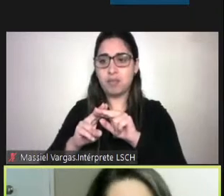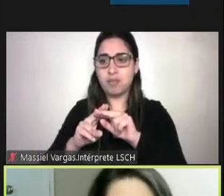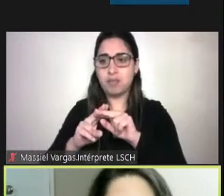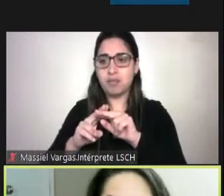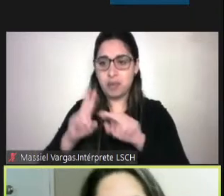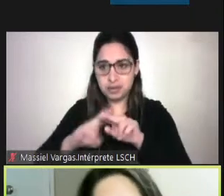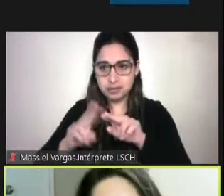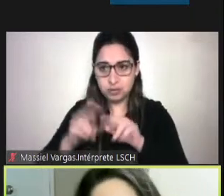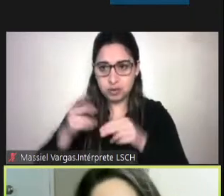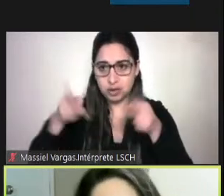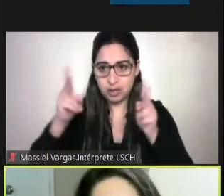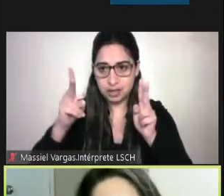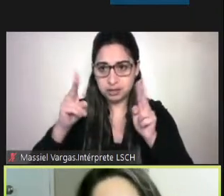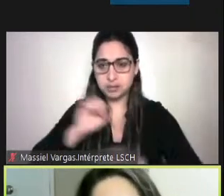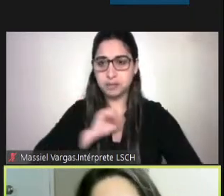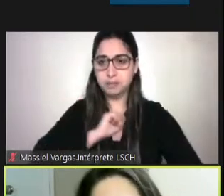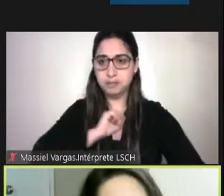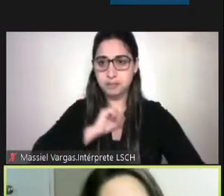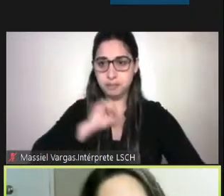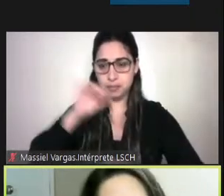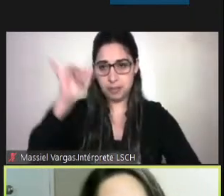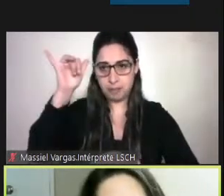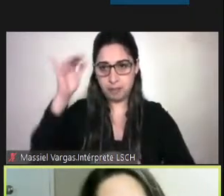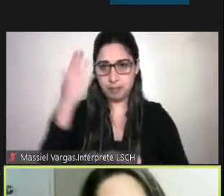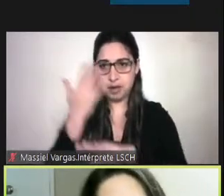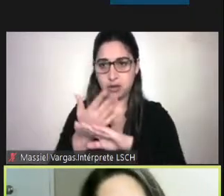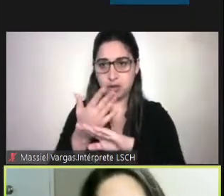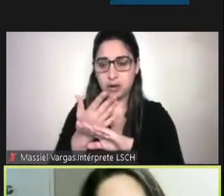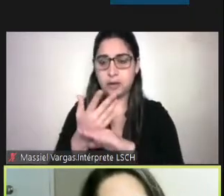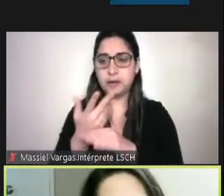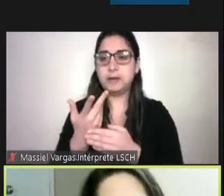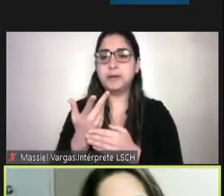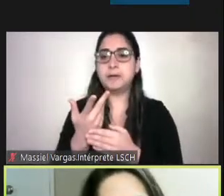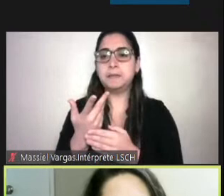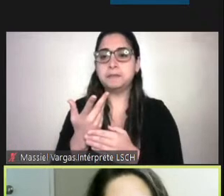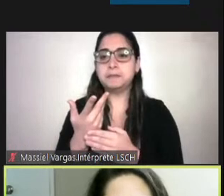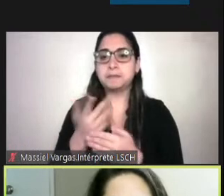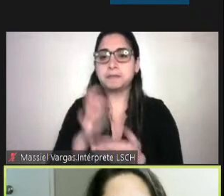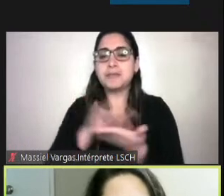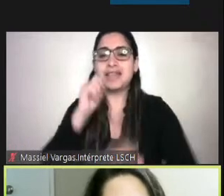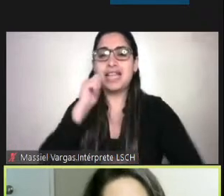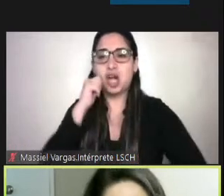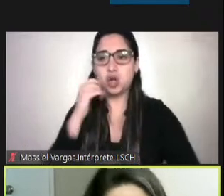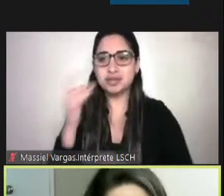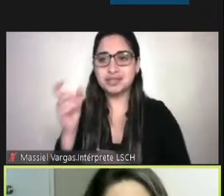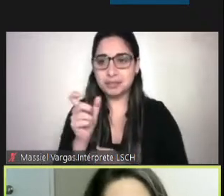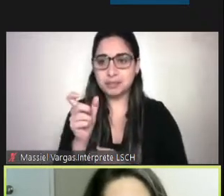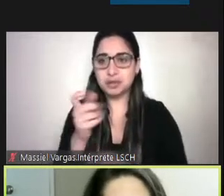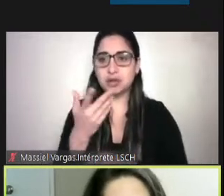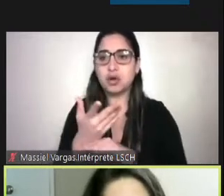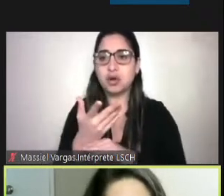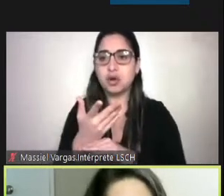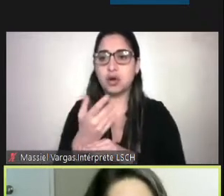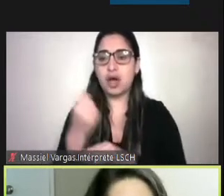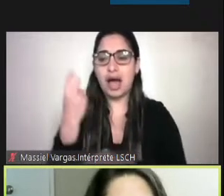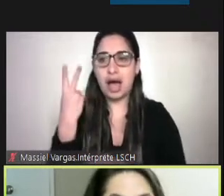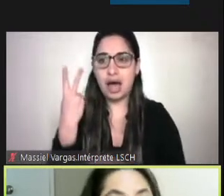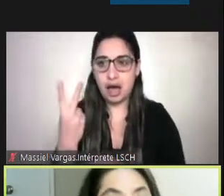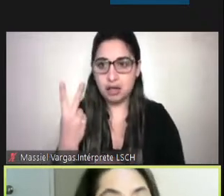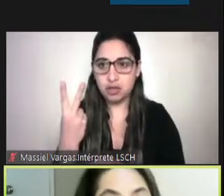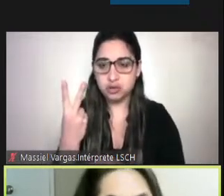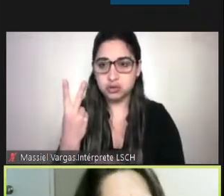Perdón, entonces para hacer así un ejemplo con respecto a este concepto, podríamos tener a dos personas